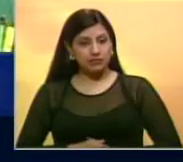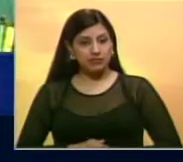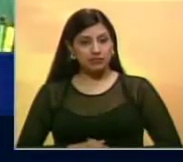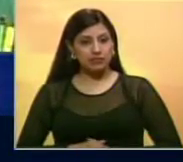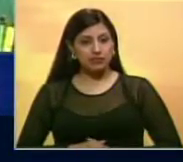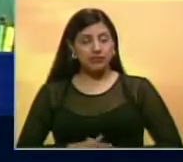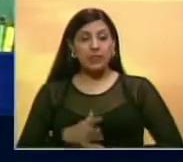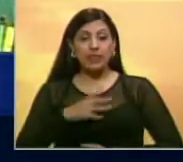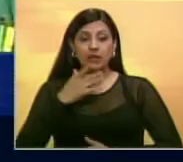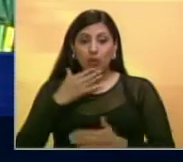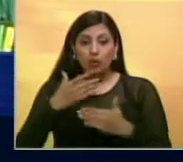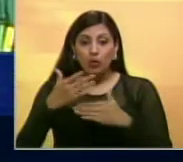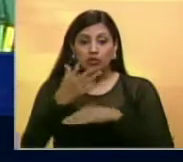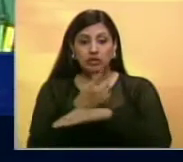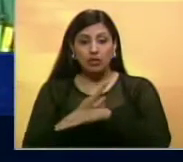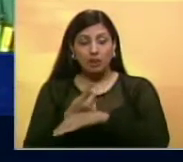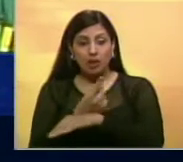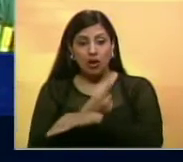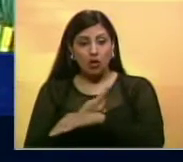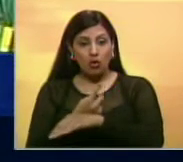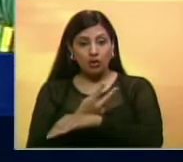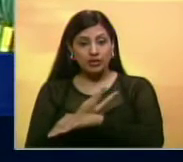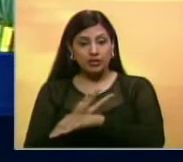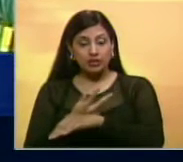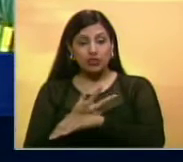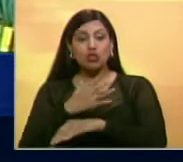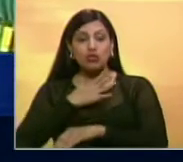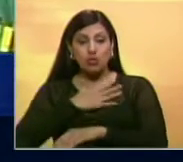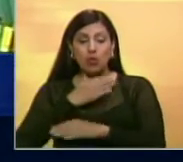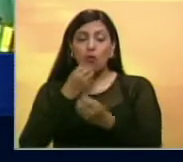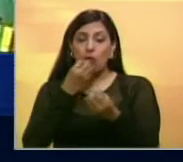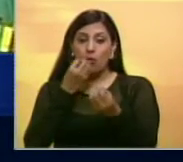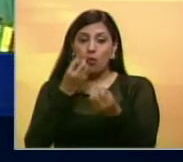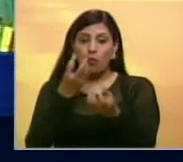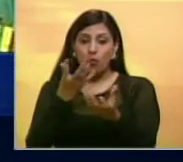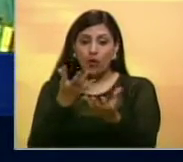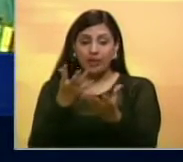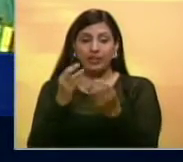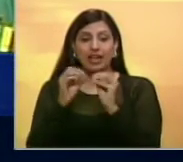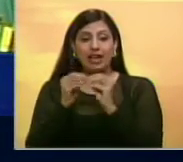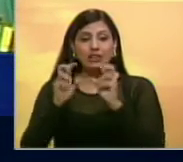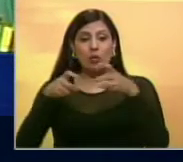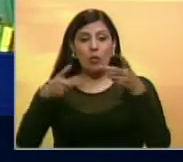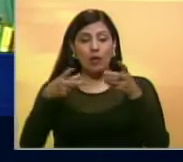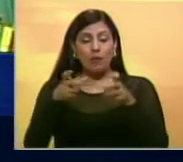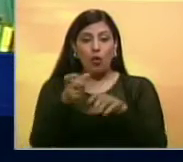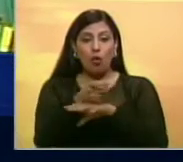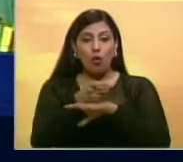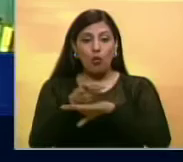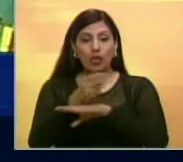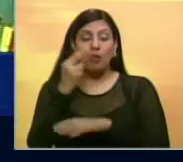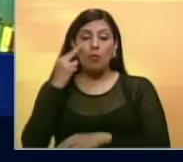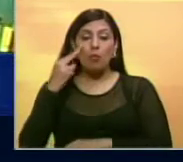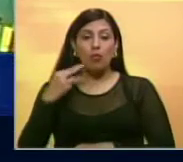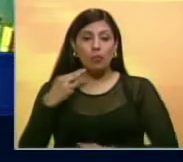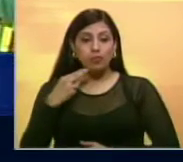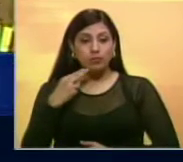Ya en las próximas horas anunciaré la conformación del gobierno bolivariano,